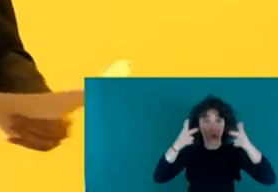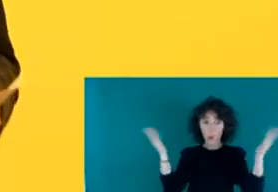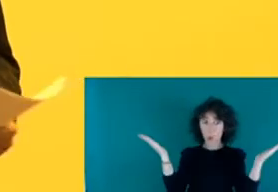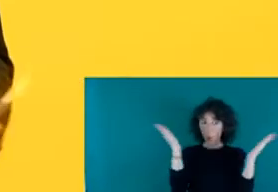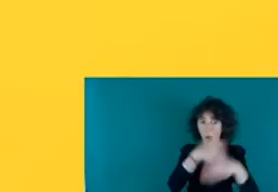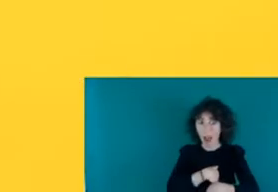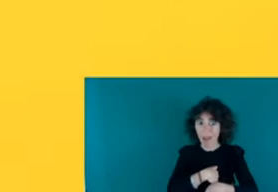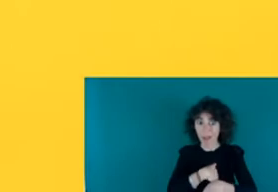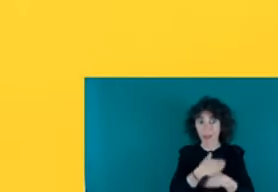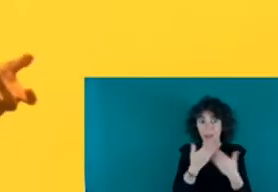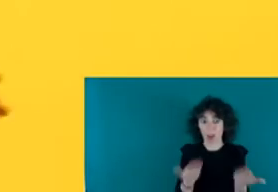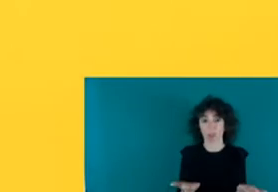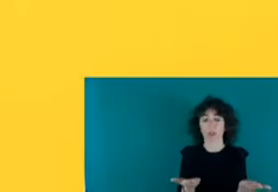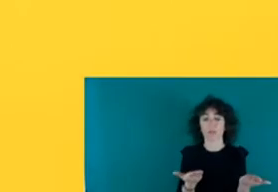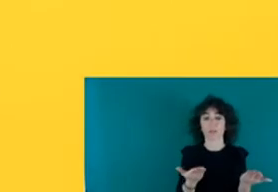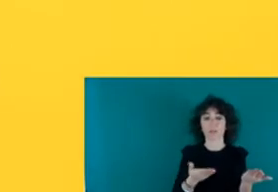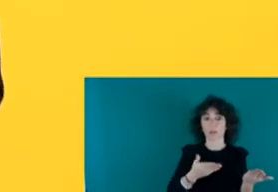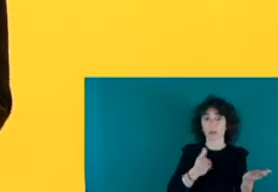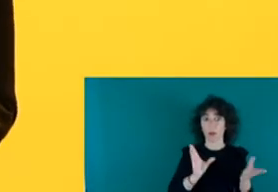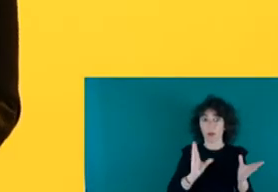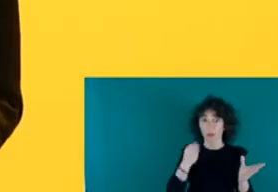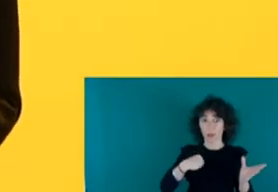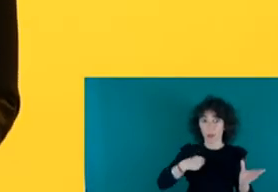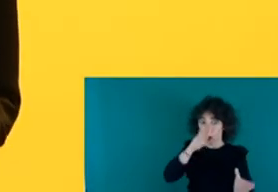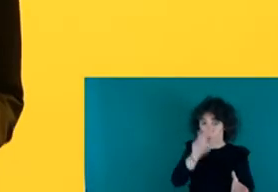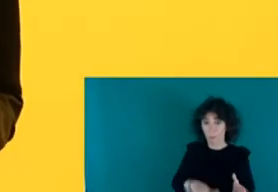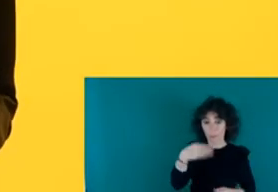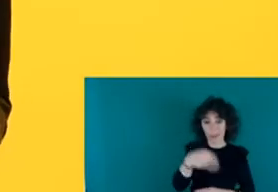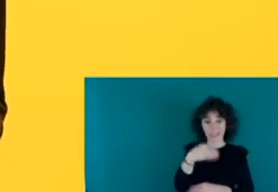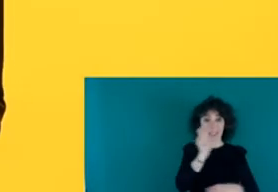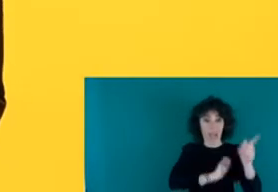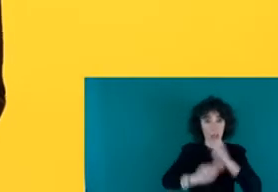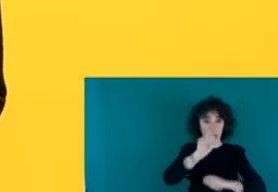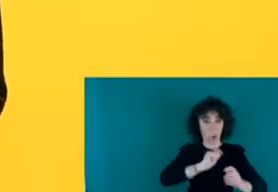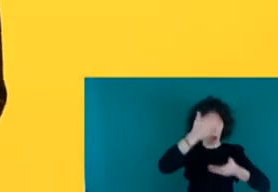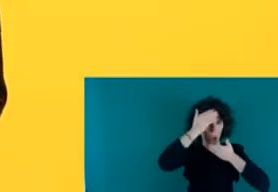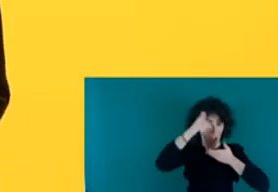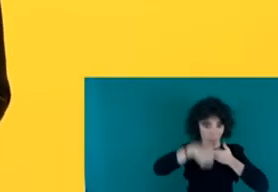se intervino por parte del presidente de asociación marroquí que había aquí en Lanzarote